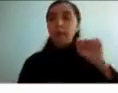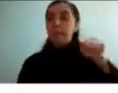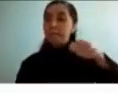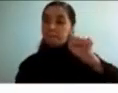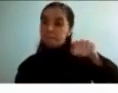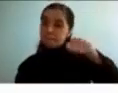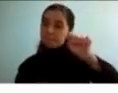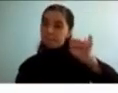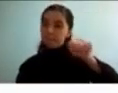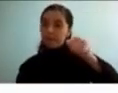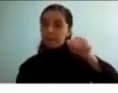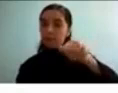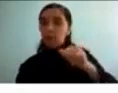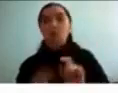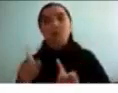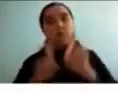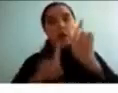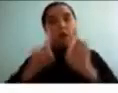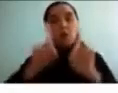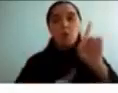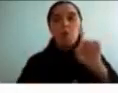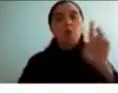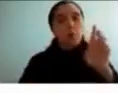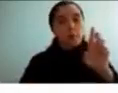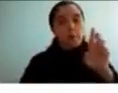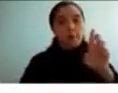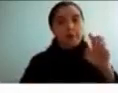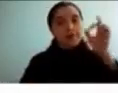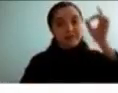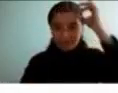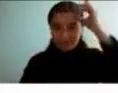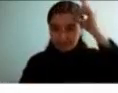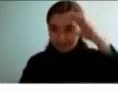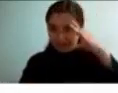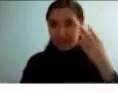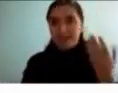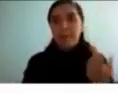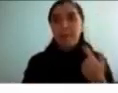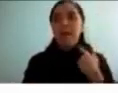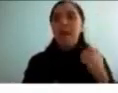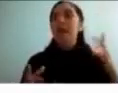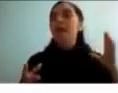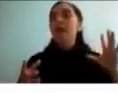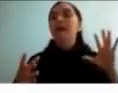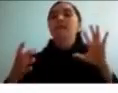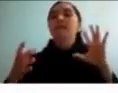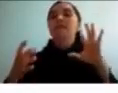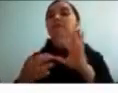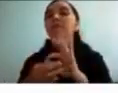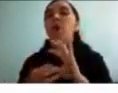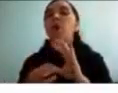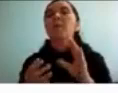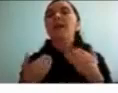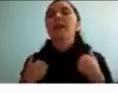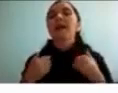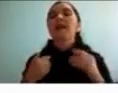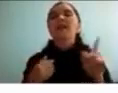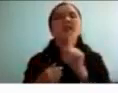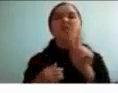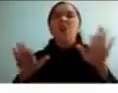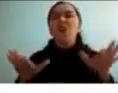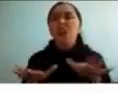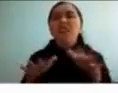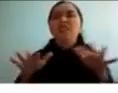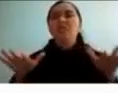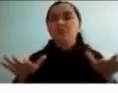pues algunos padres lo sabrán todo con el fin de evitar el esfuerzo y el castigo también es un